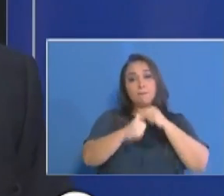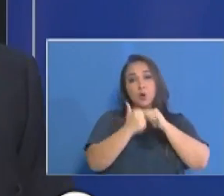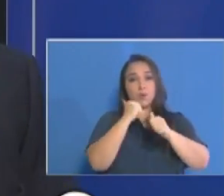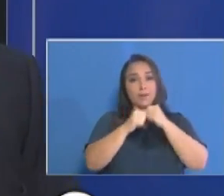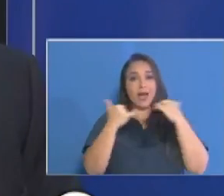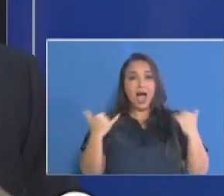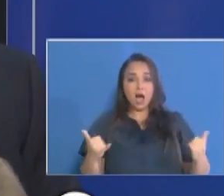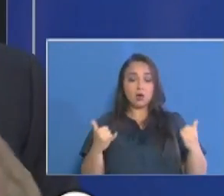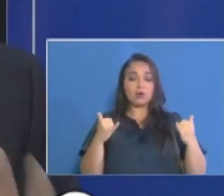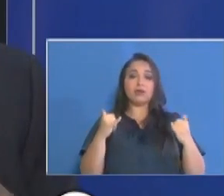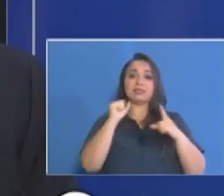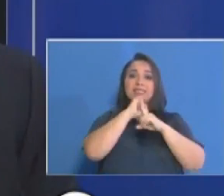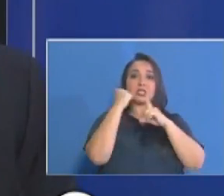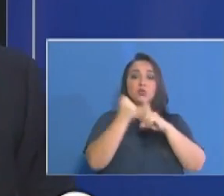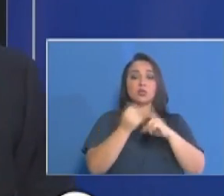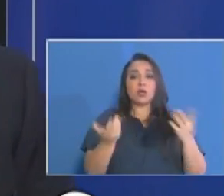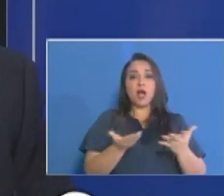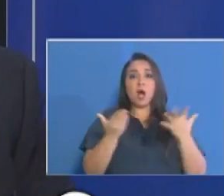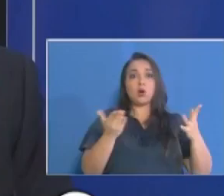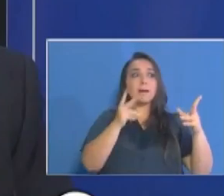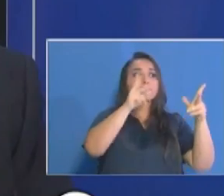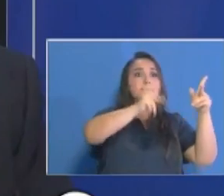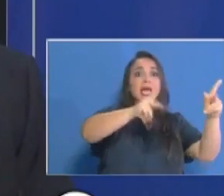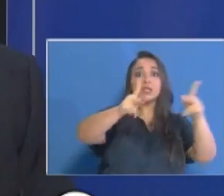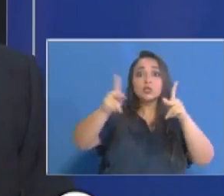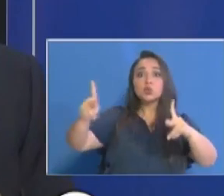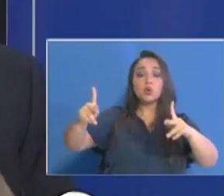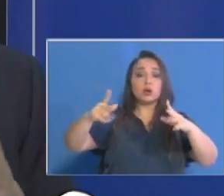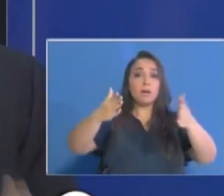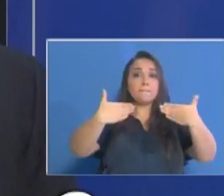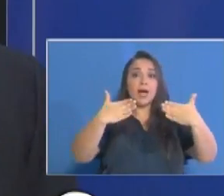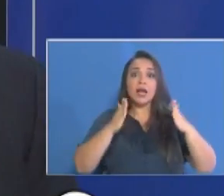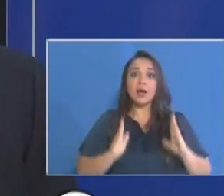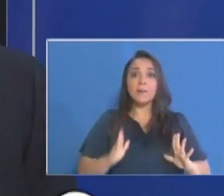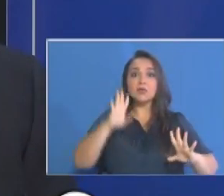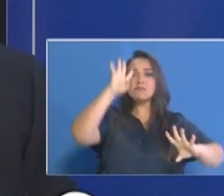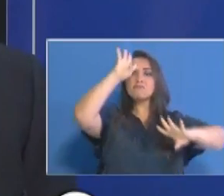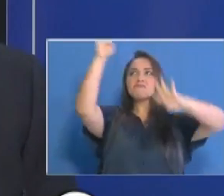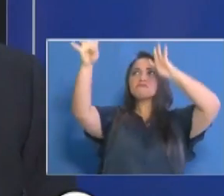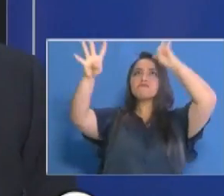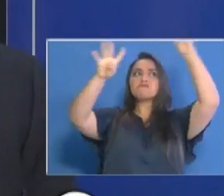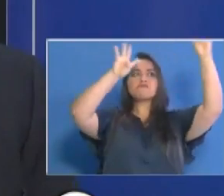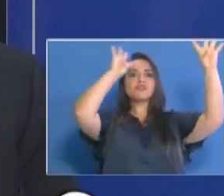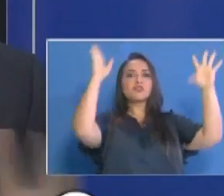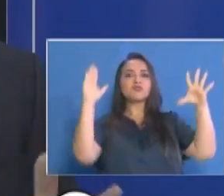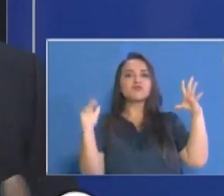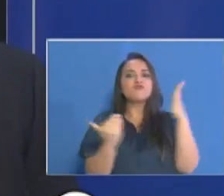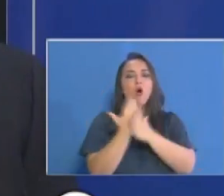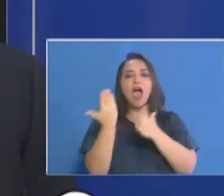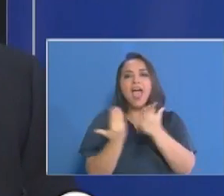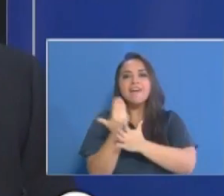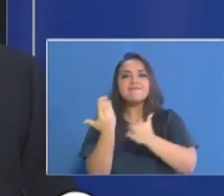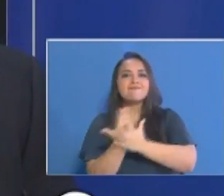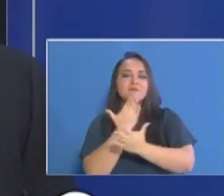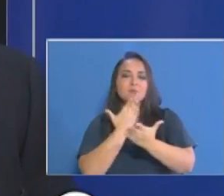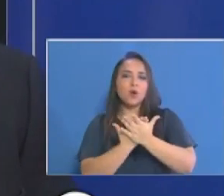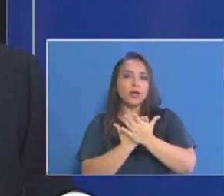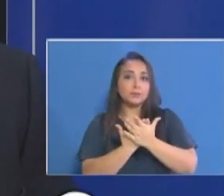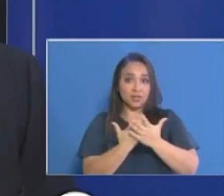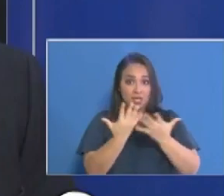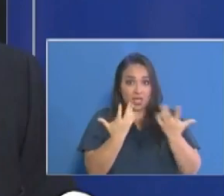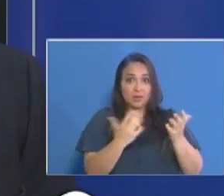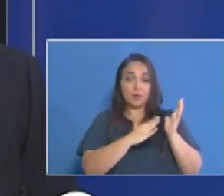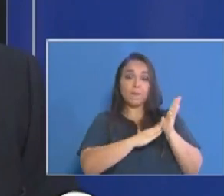el despertar de la creatividad de los panameños. Queremos presentarle un proyecto de un ventilador